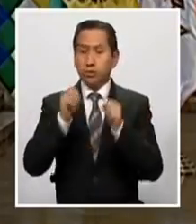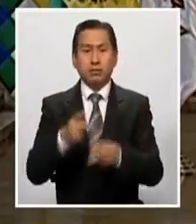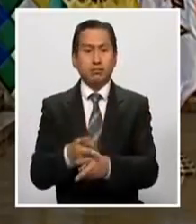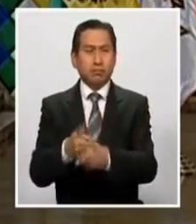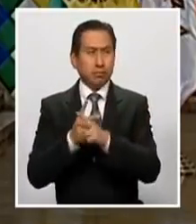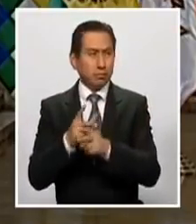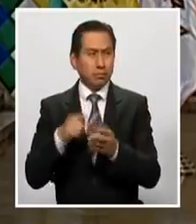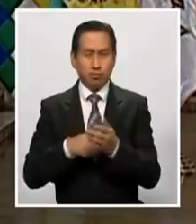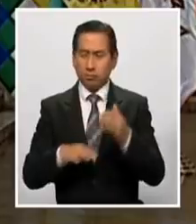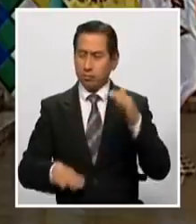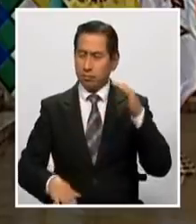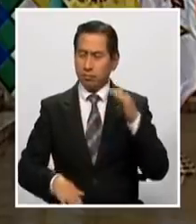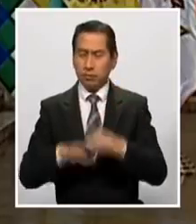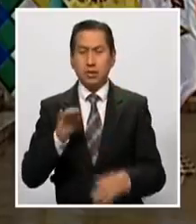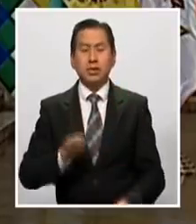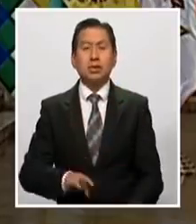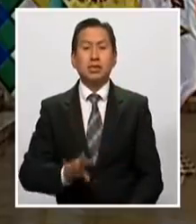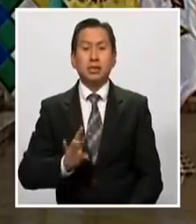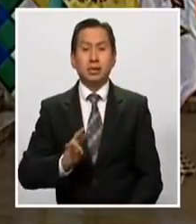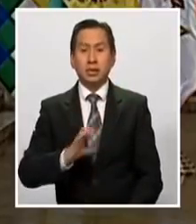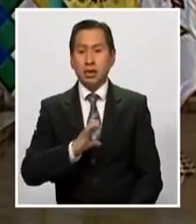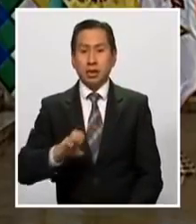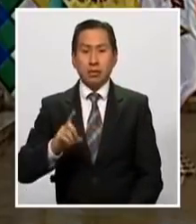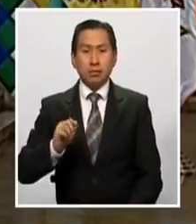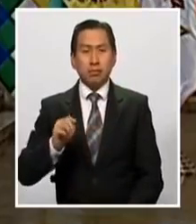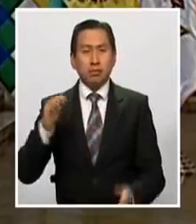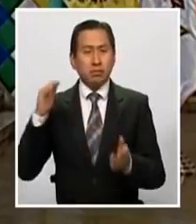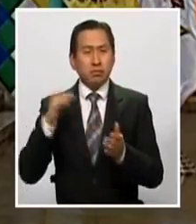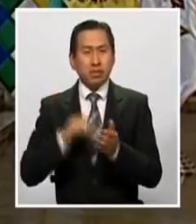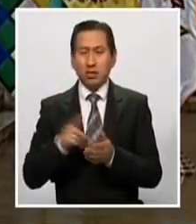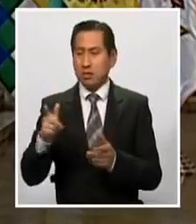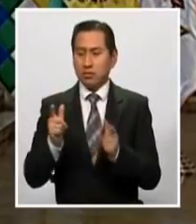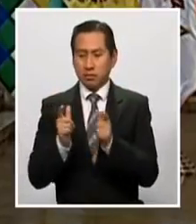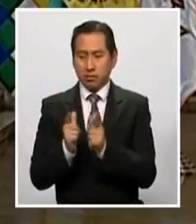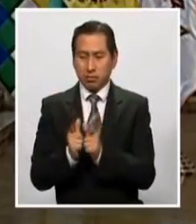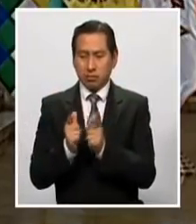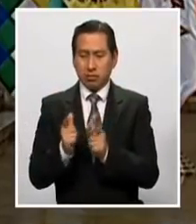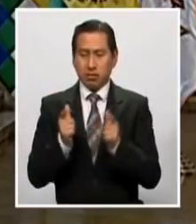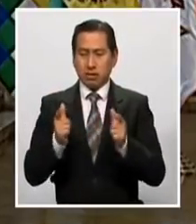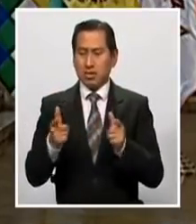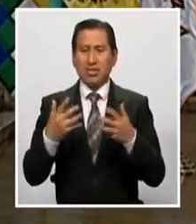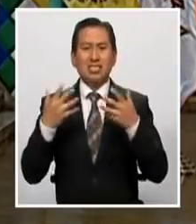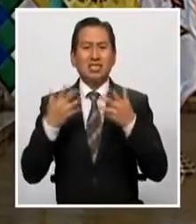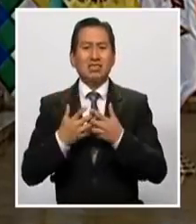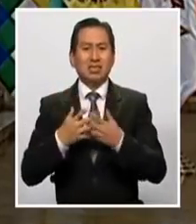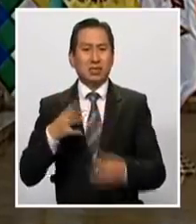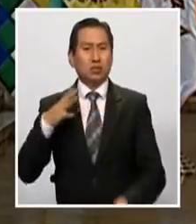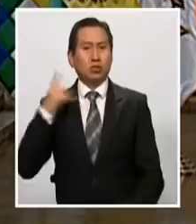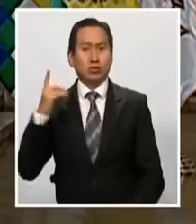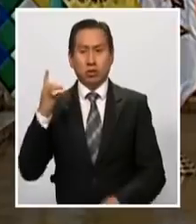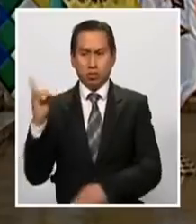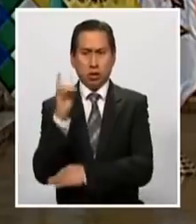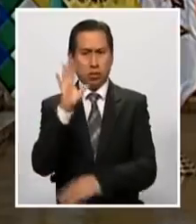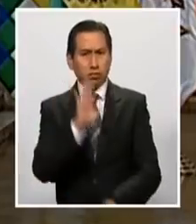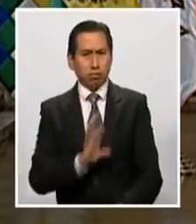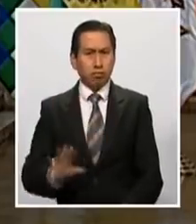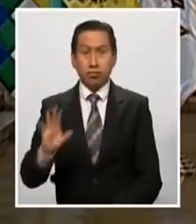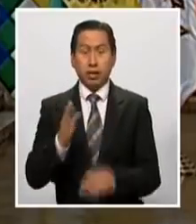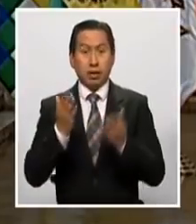más de 720.000 micro, pequeños y medianos empresarios que existen en Bolivia.